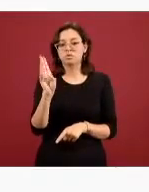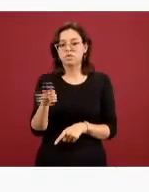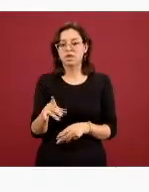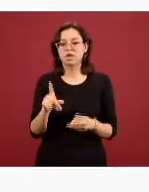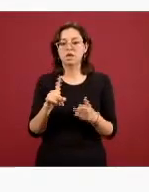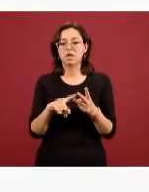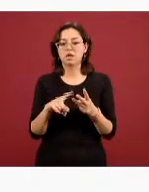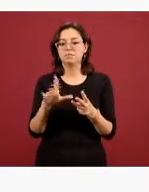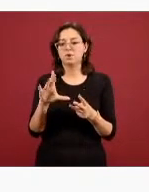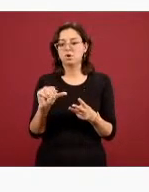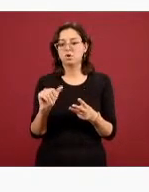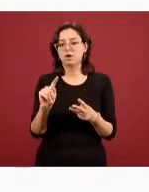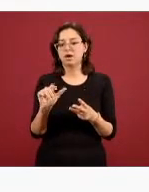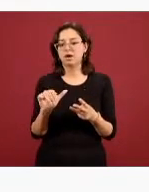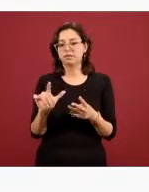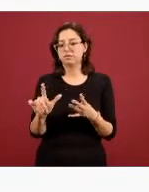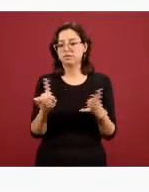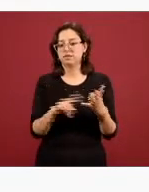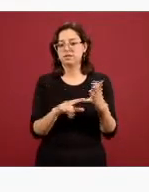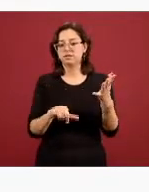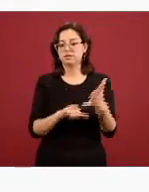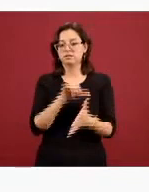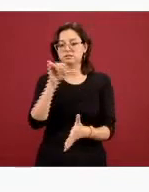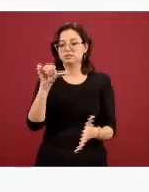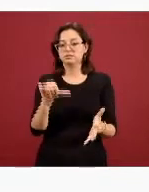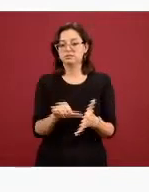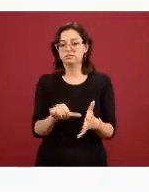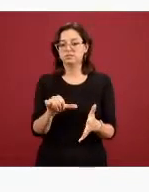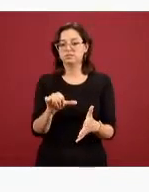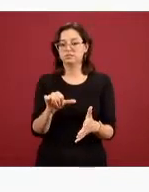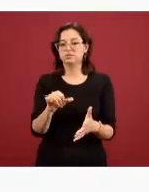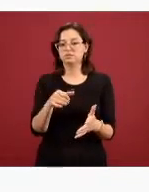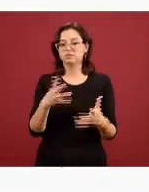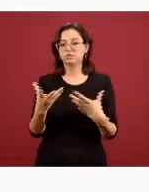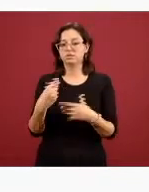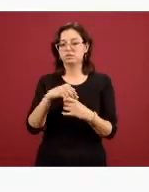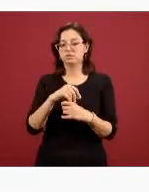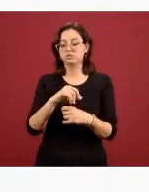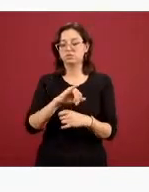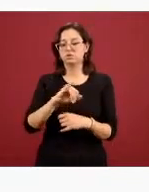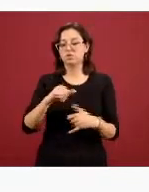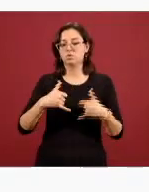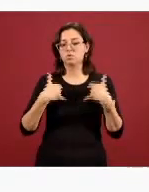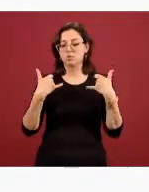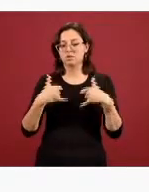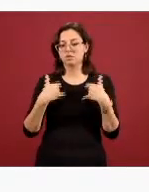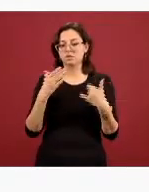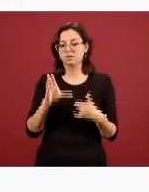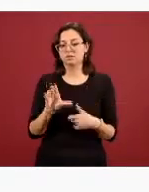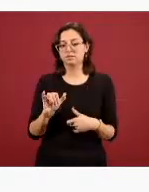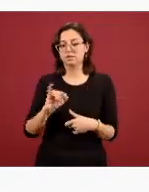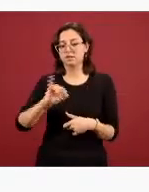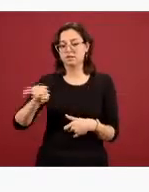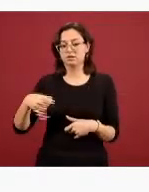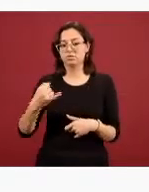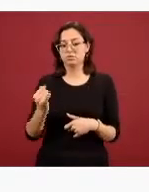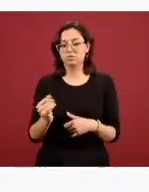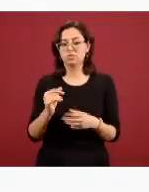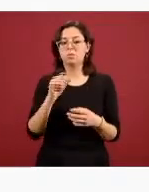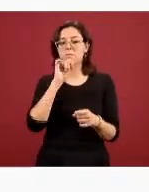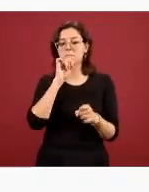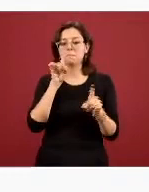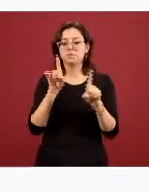Integración Juvenil y desde luego la Unidad de Inteligencia Epidemiológica Sanitaria entonces por favor